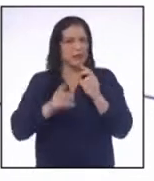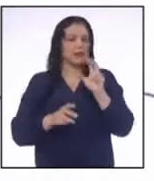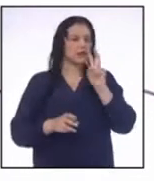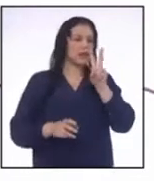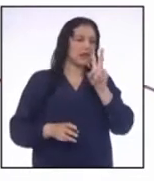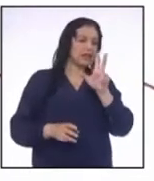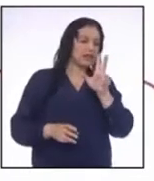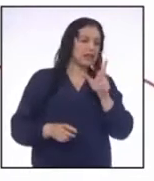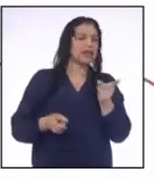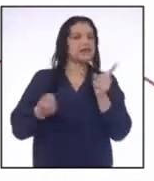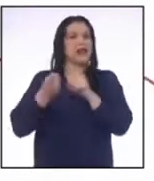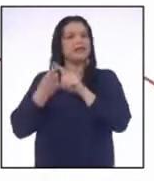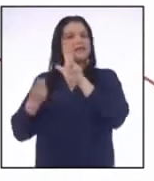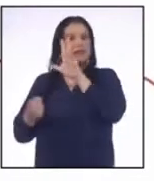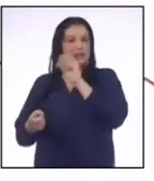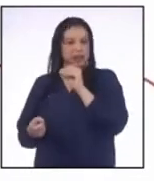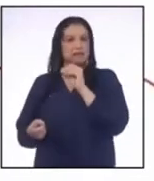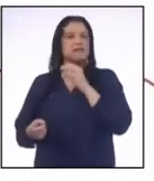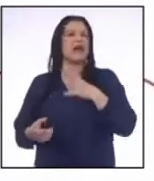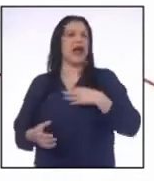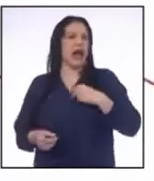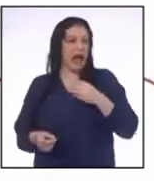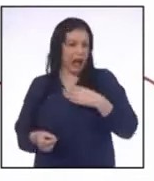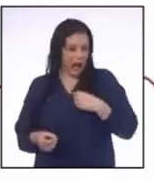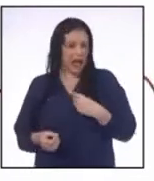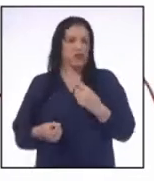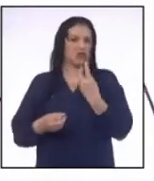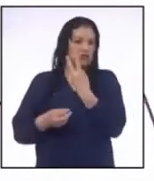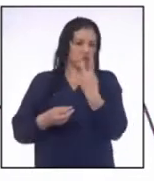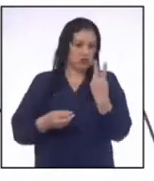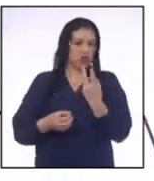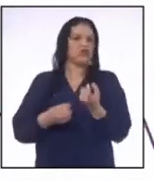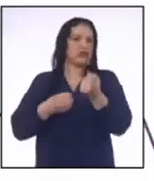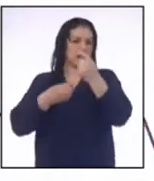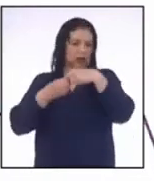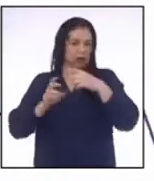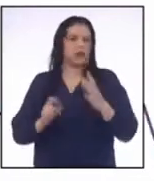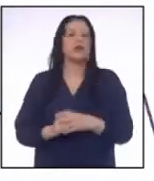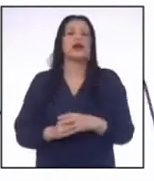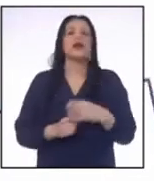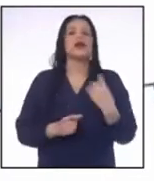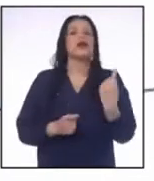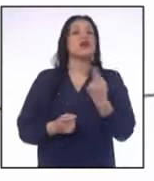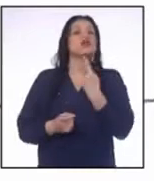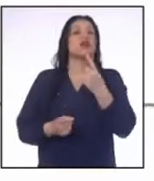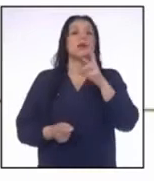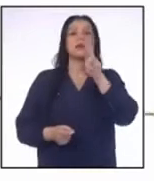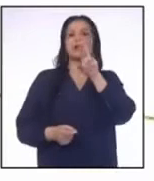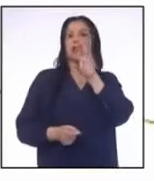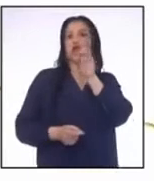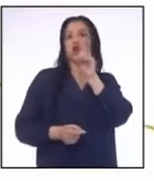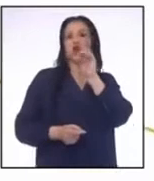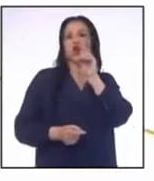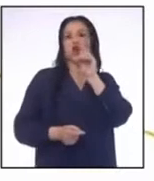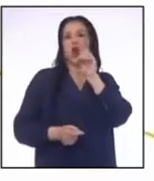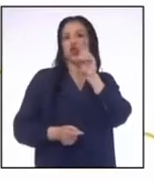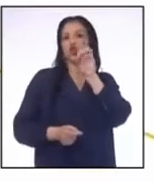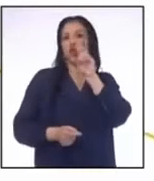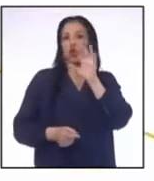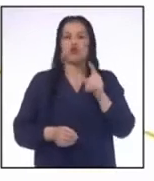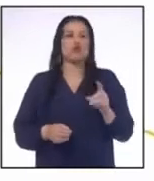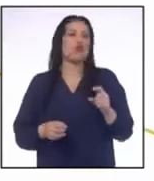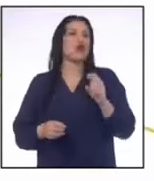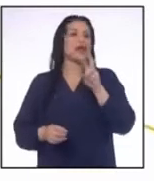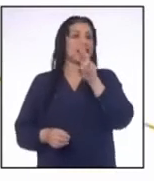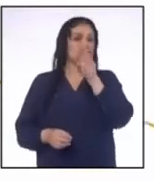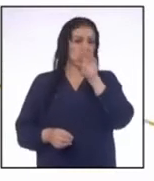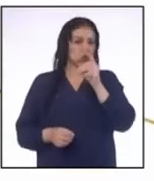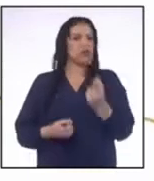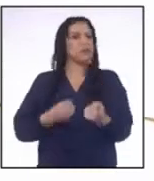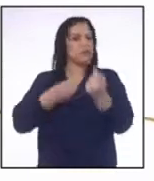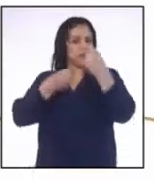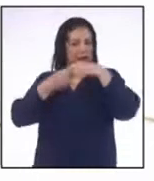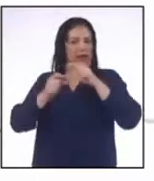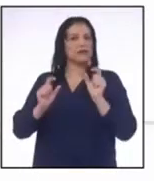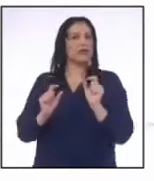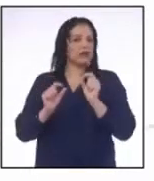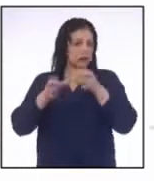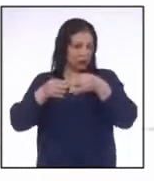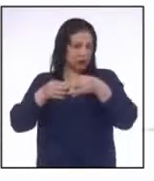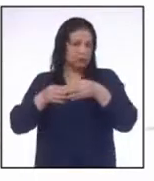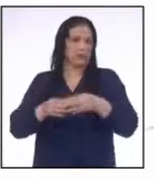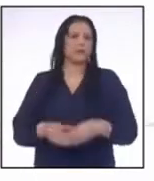23 y 30 años Incluidas dichas edades Solo Rodolfo y Ruth pertenecen a este rango